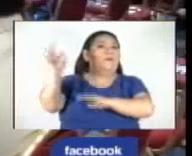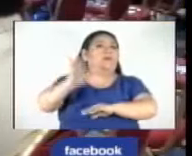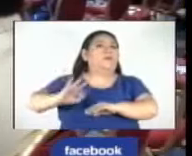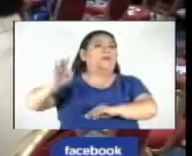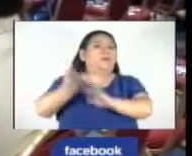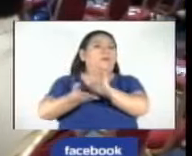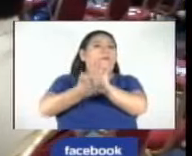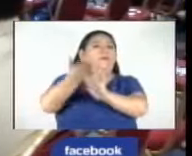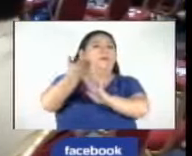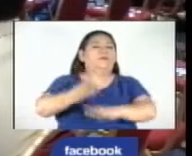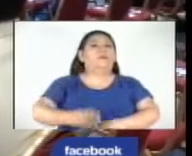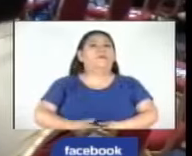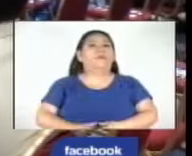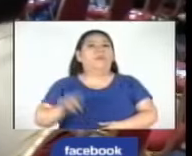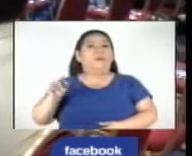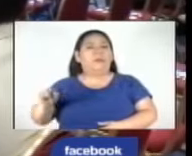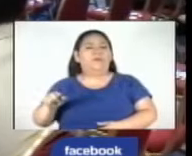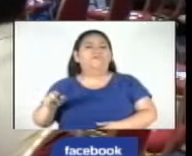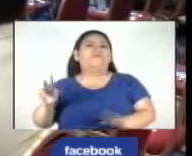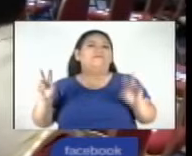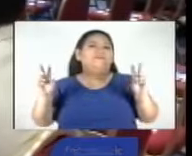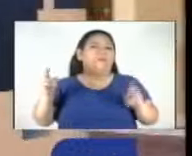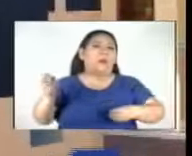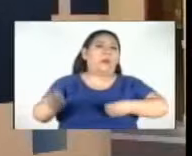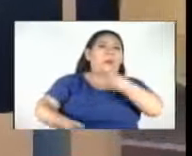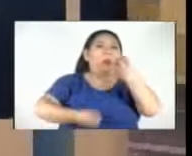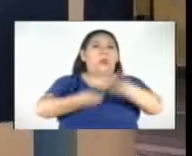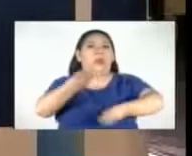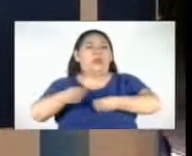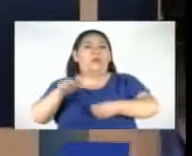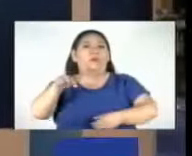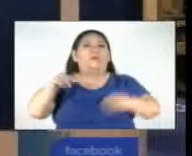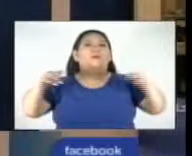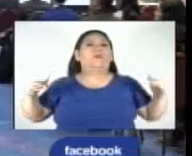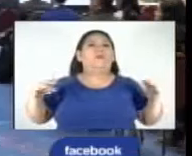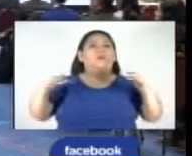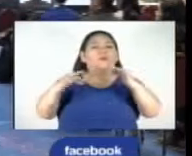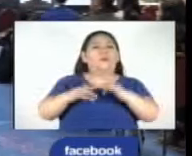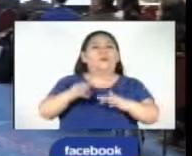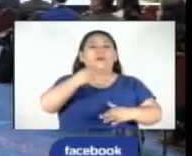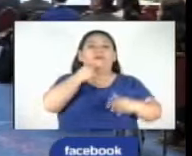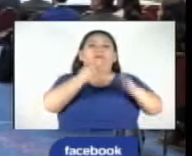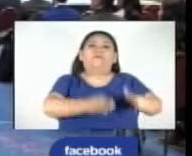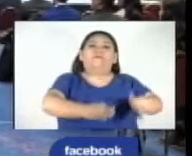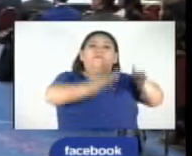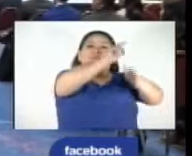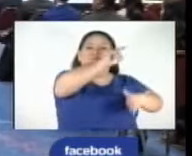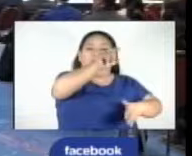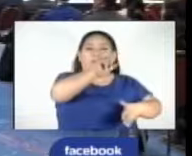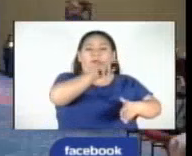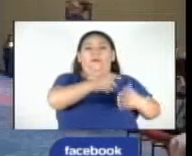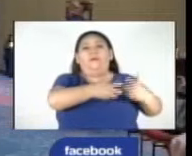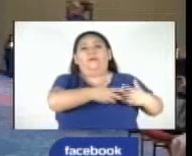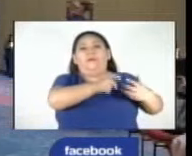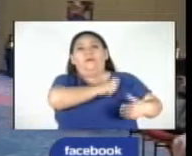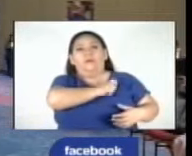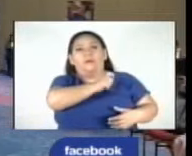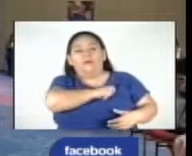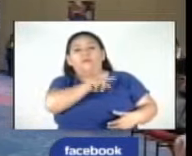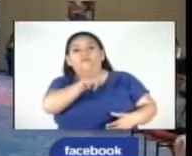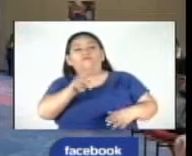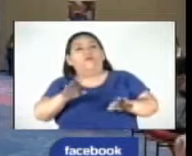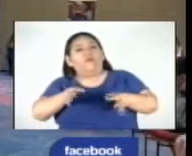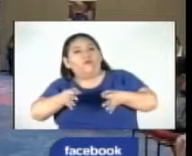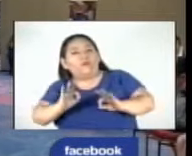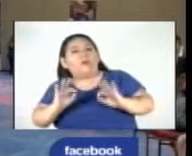crecimiento. Las declaraciones se dieron durante Ciber Week, un evento organizado por la Cámara de Comercio, en el que se busca